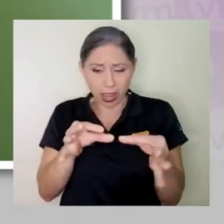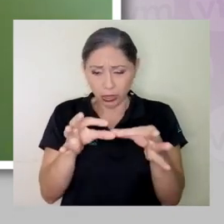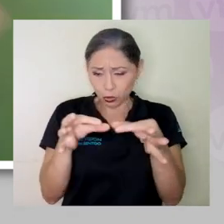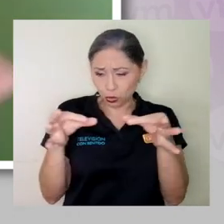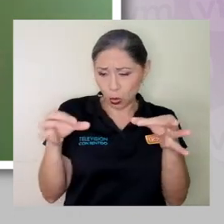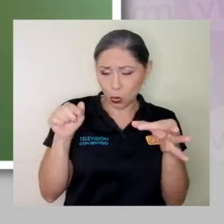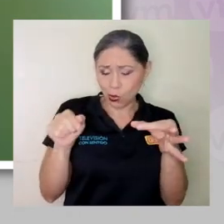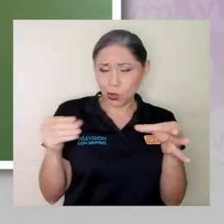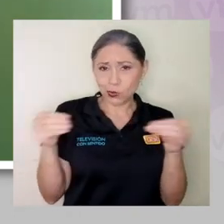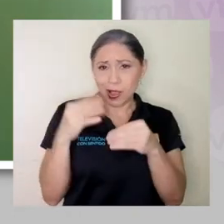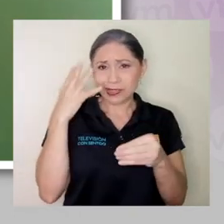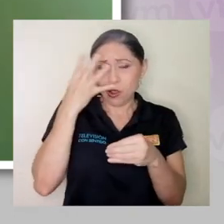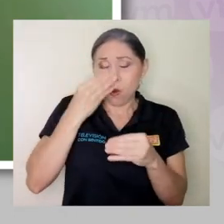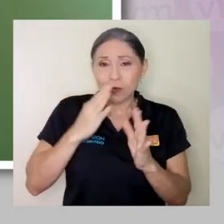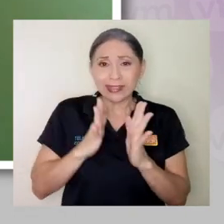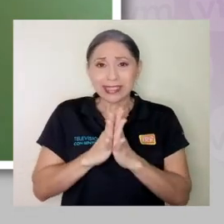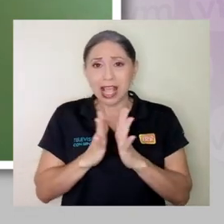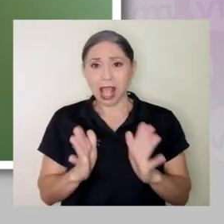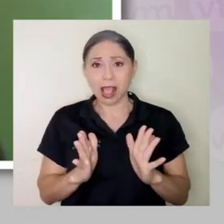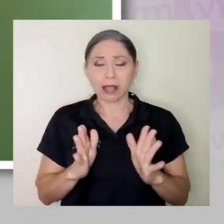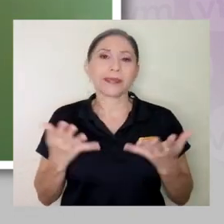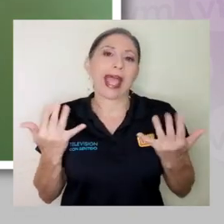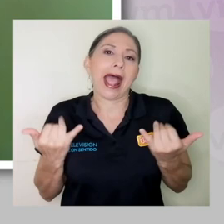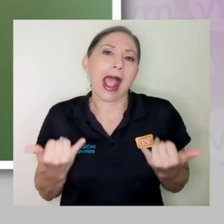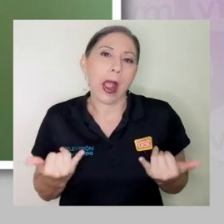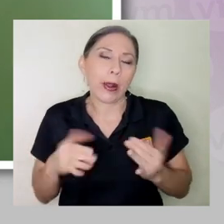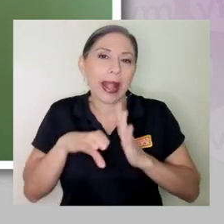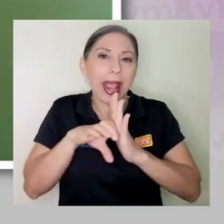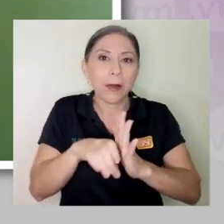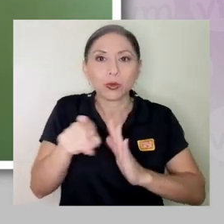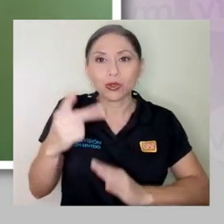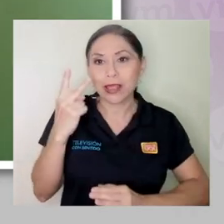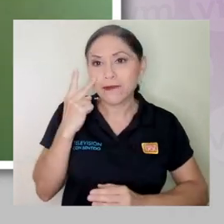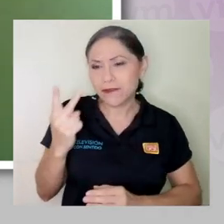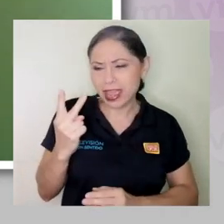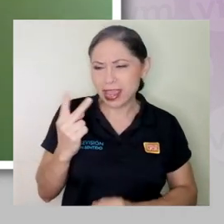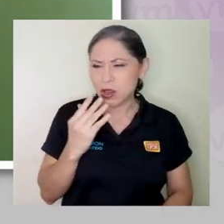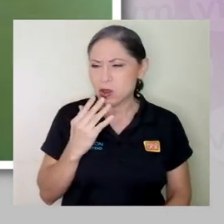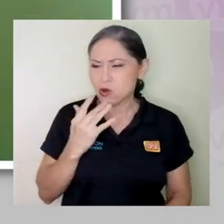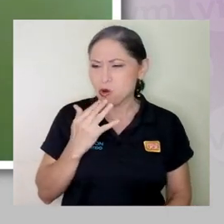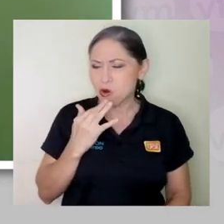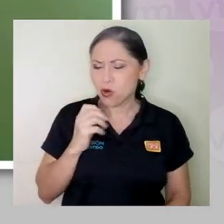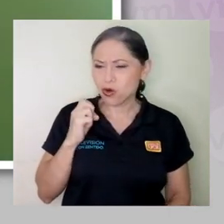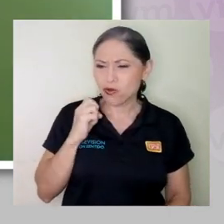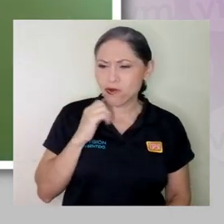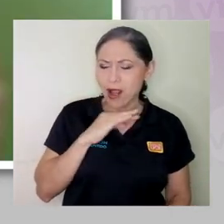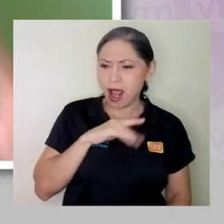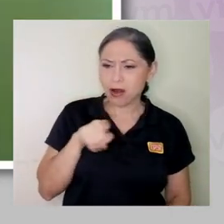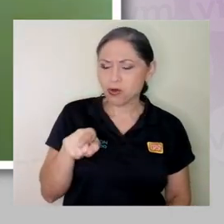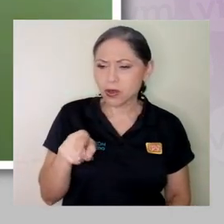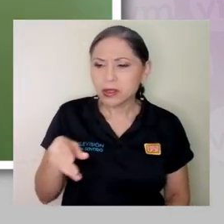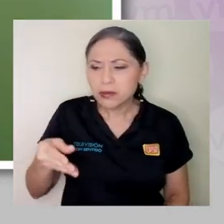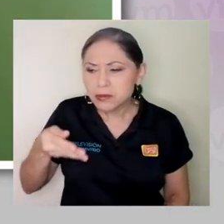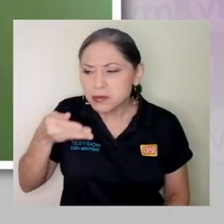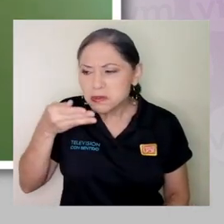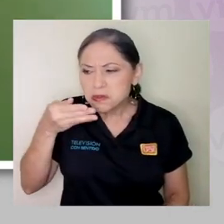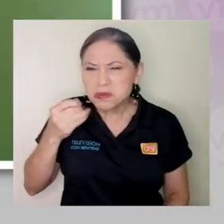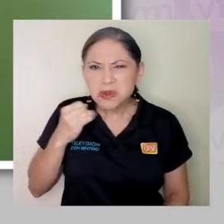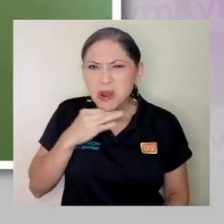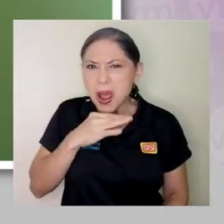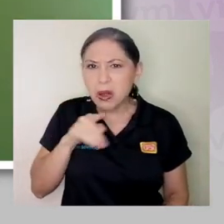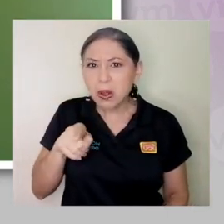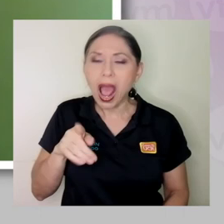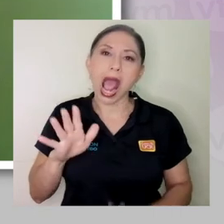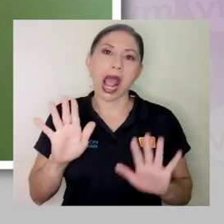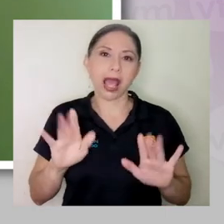que ser los más lindos y preciosos. Ahora, si usted ya ve el alimento con un color extraño, con un olor extraño, ahí